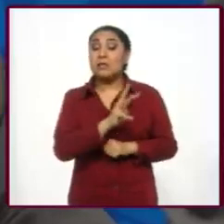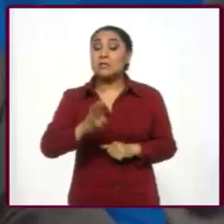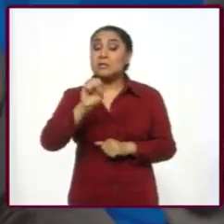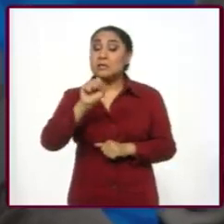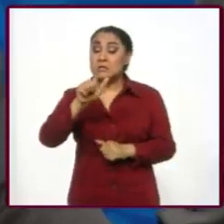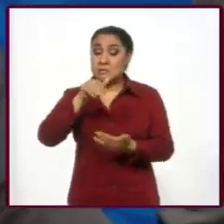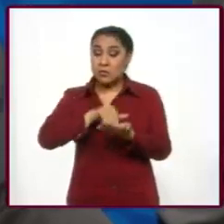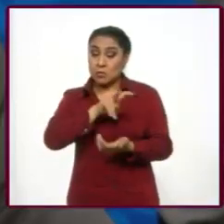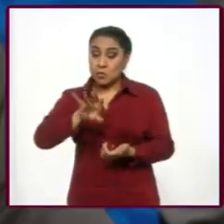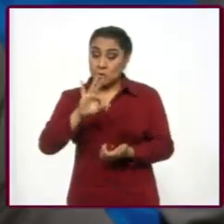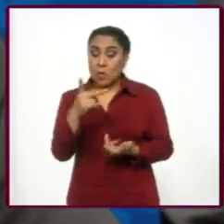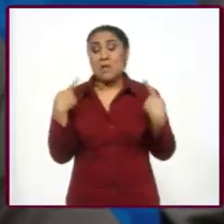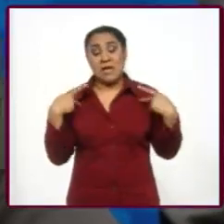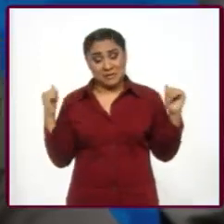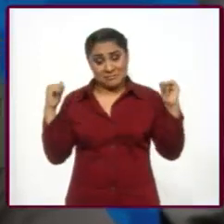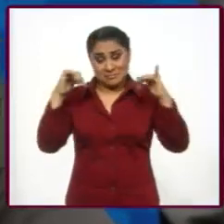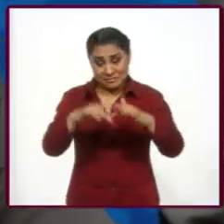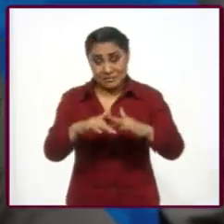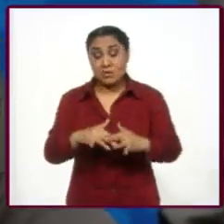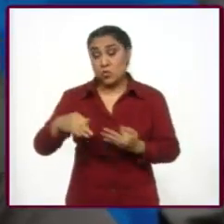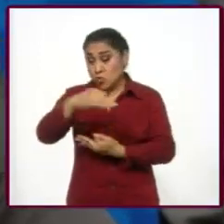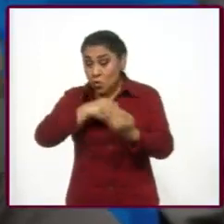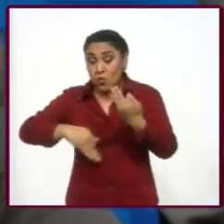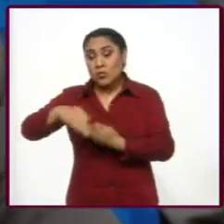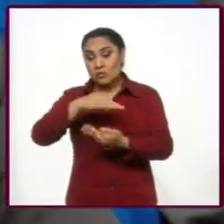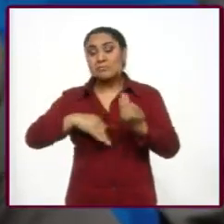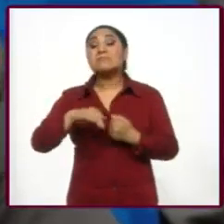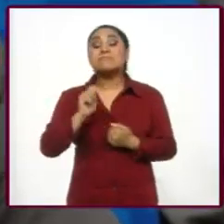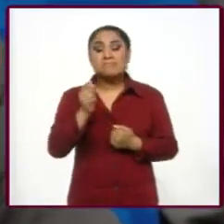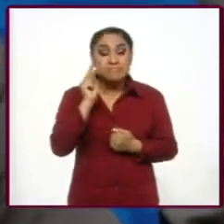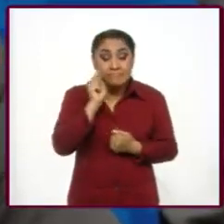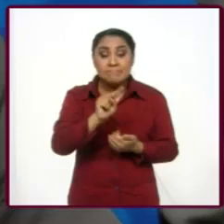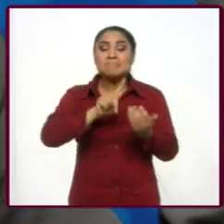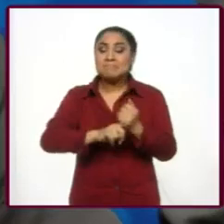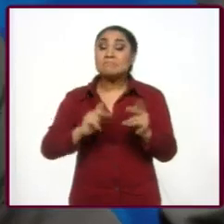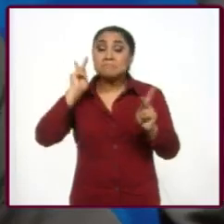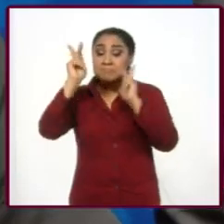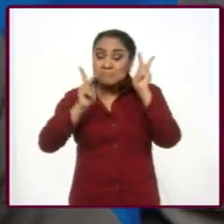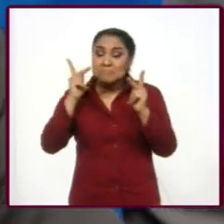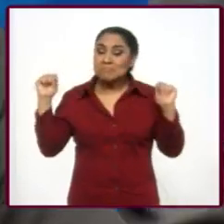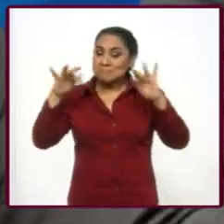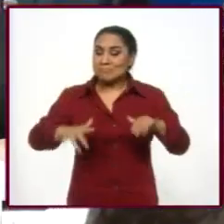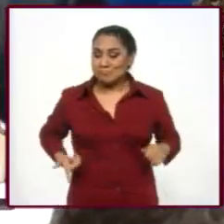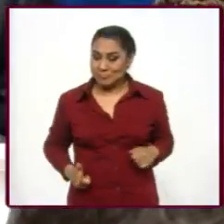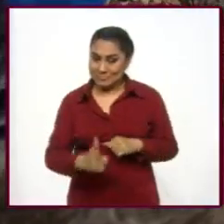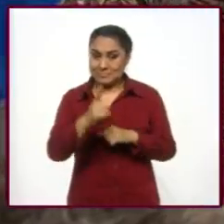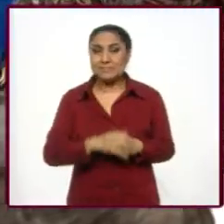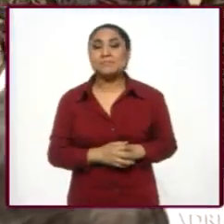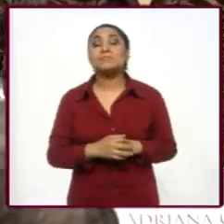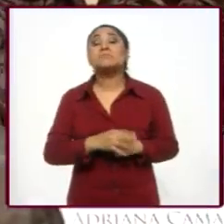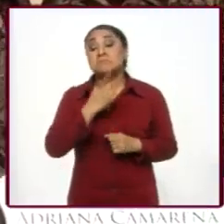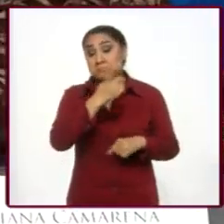367.248 asistentes y todos hemos notado que hay muchos visitantes en Guanajuato. Dato